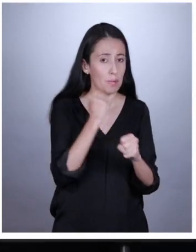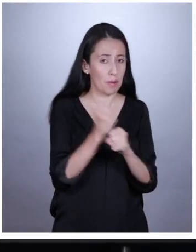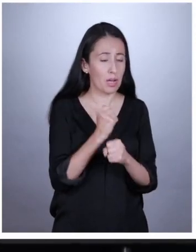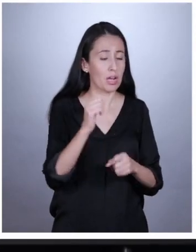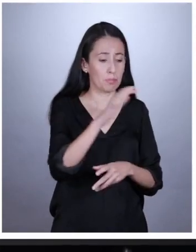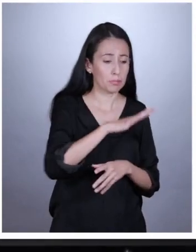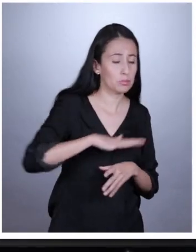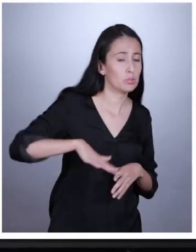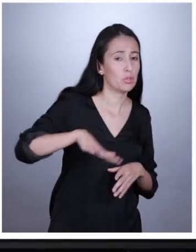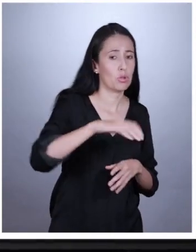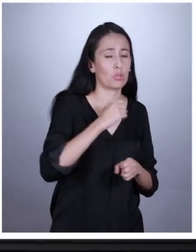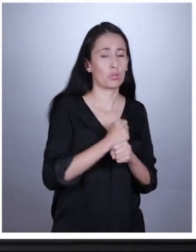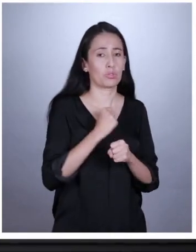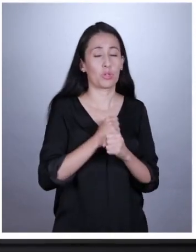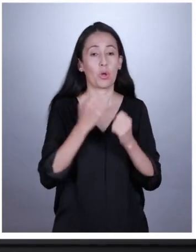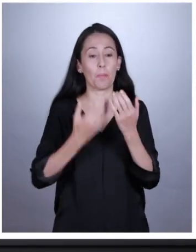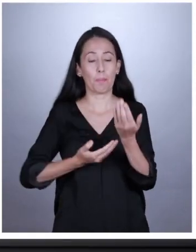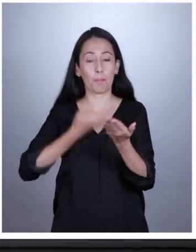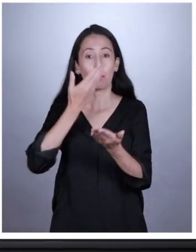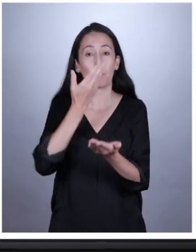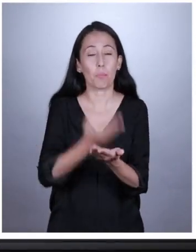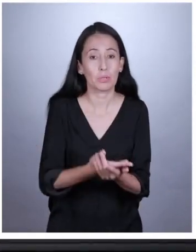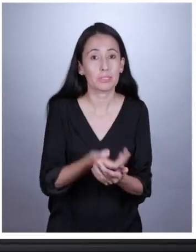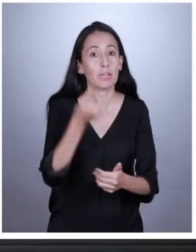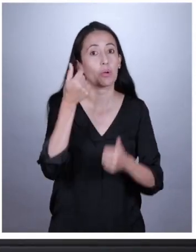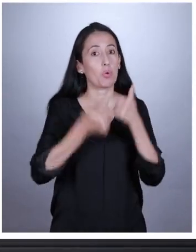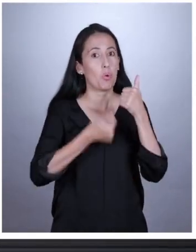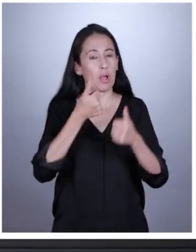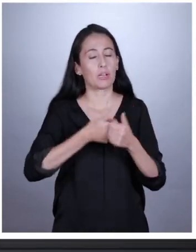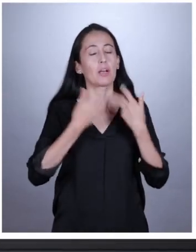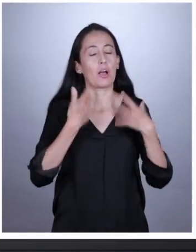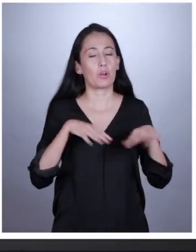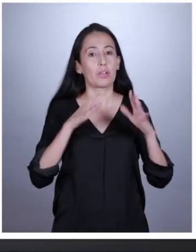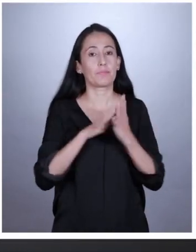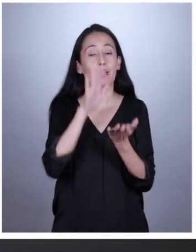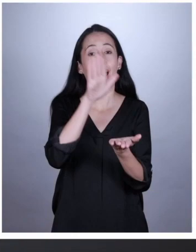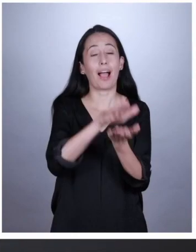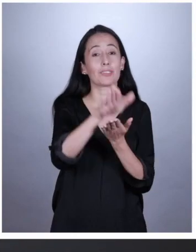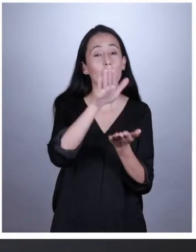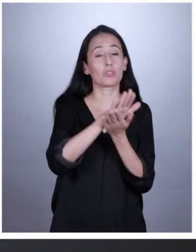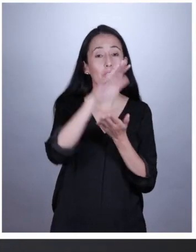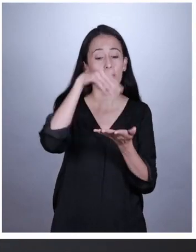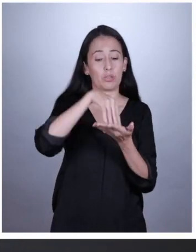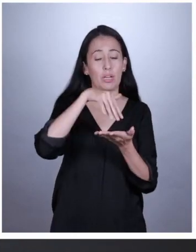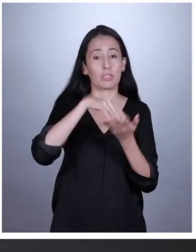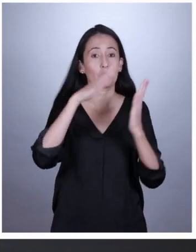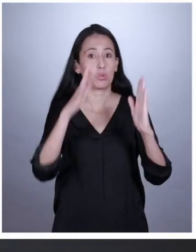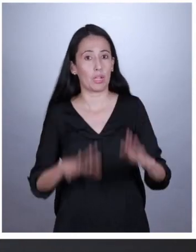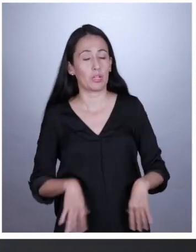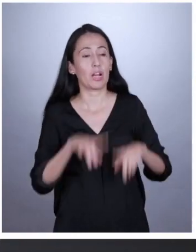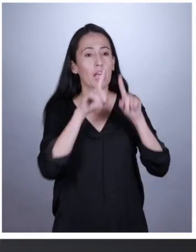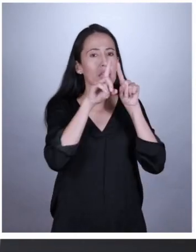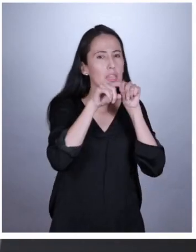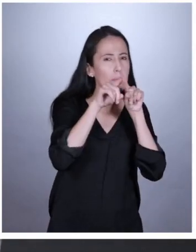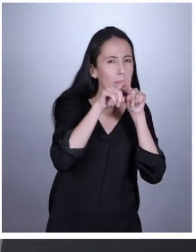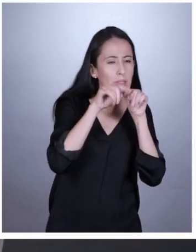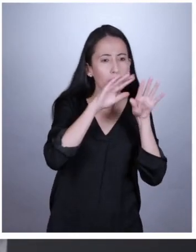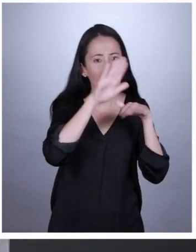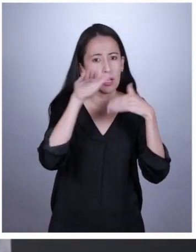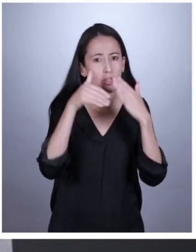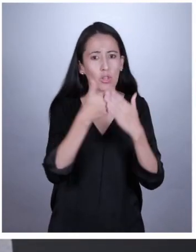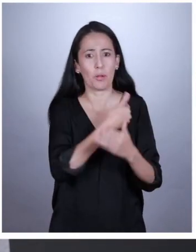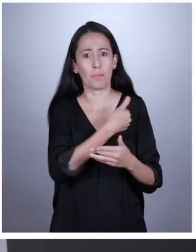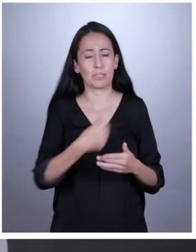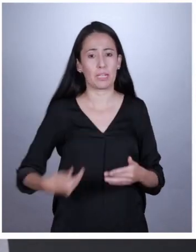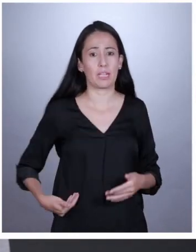todos. Mi primera propuesta será organizarnos para crear una asociación estudiantil que esté pendiente de todas